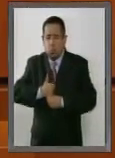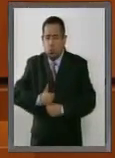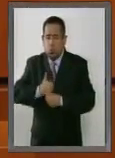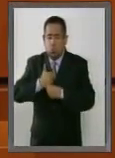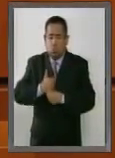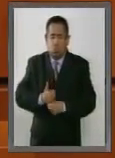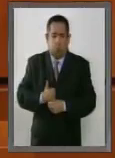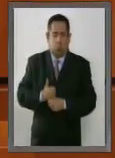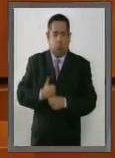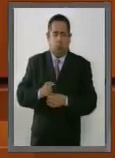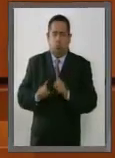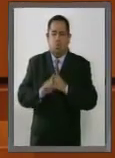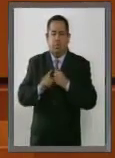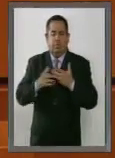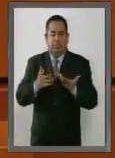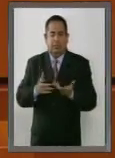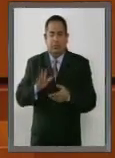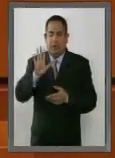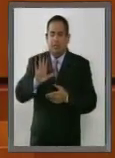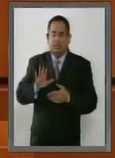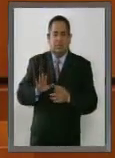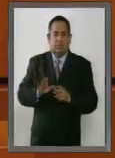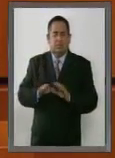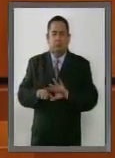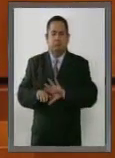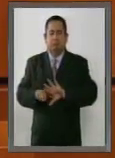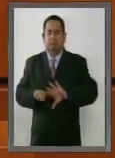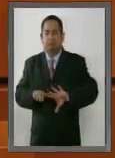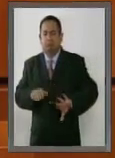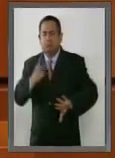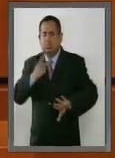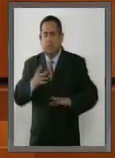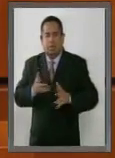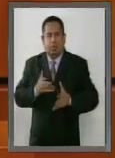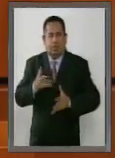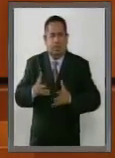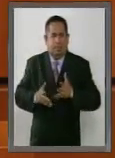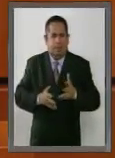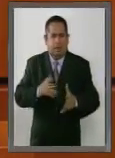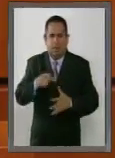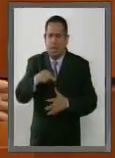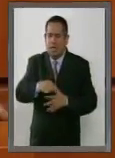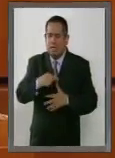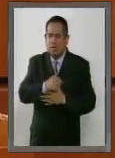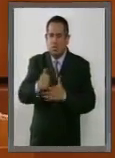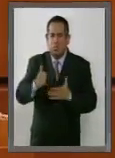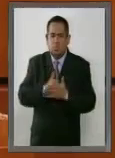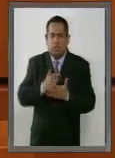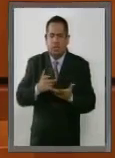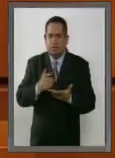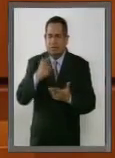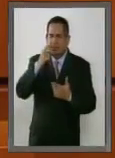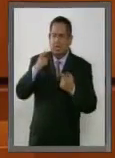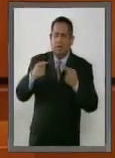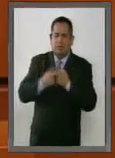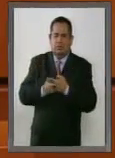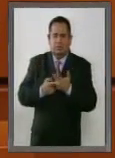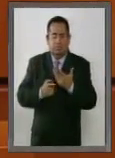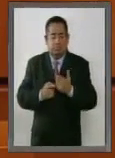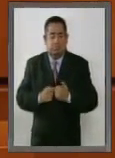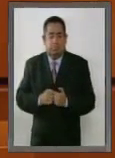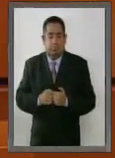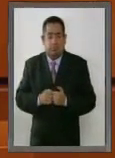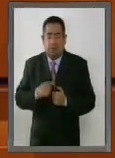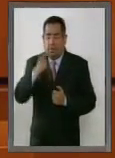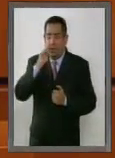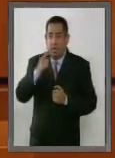desplazamiento y el aislamiento político que la ha llevado a vivir bajo esquemas anacrónicos. Mientras